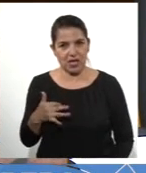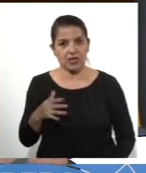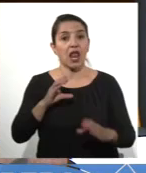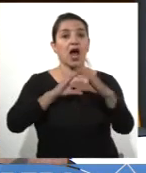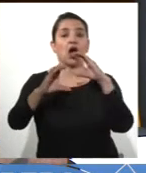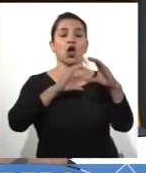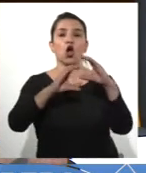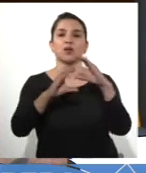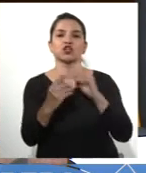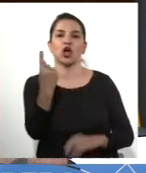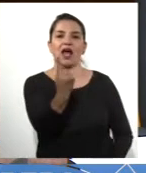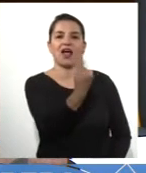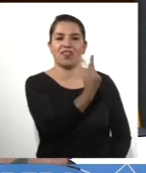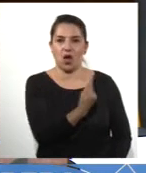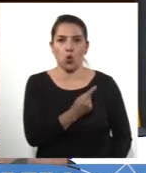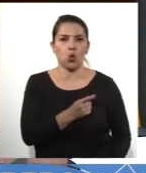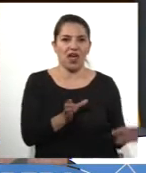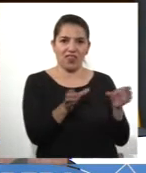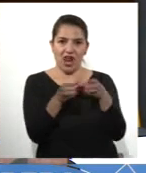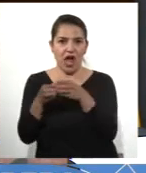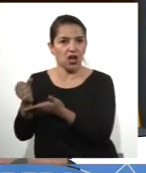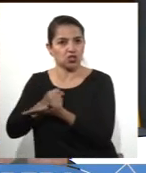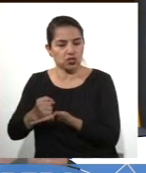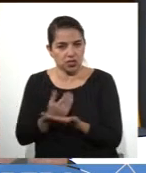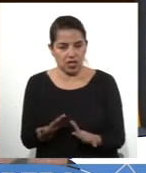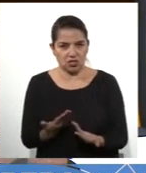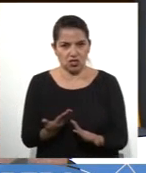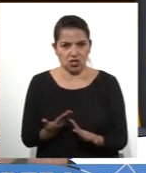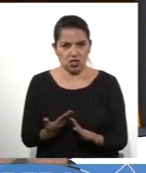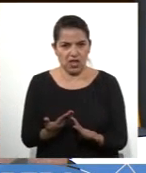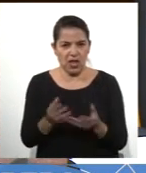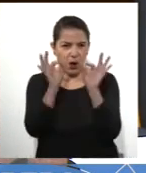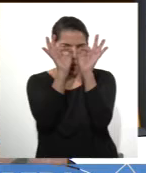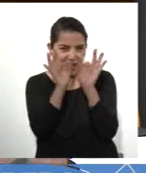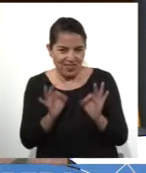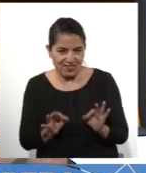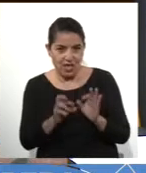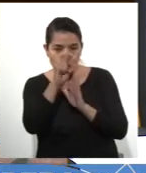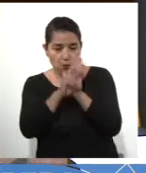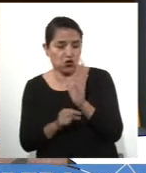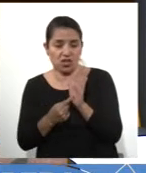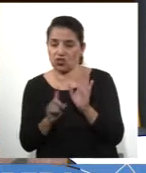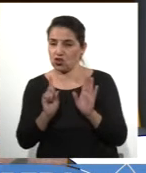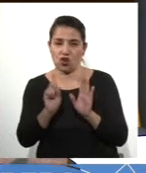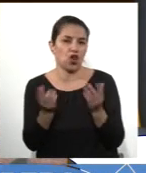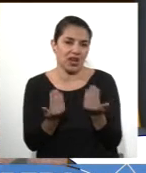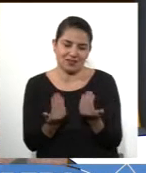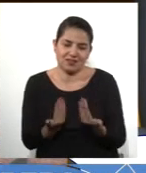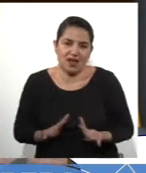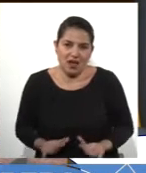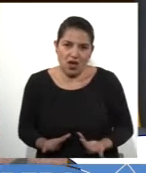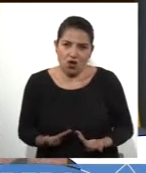la comunicación con cada una de las asociaciones. Entrar al detalle de este proyecto no viene al caso, ya